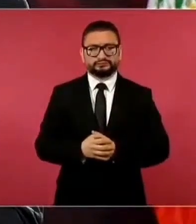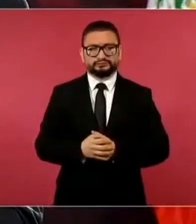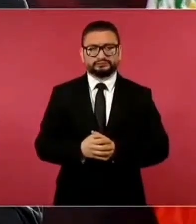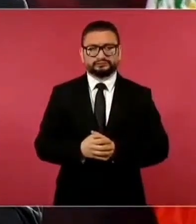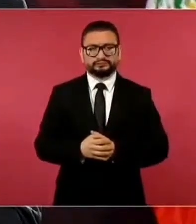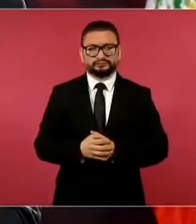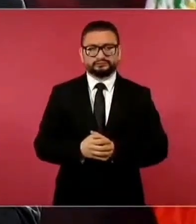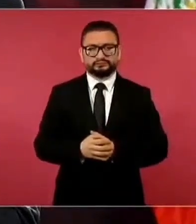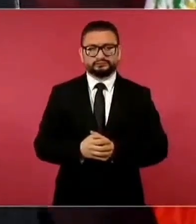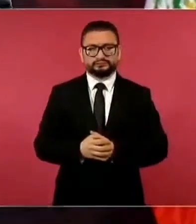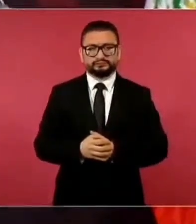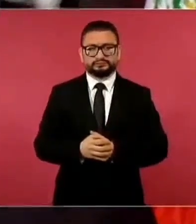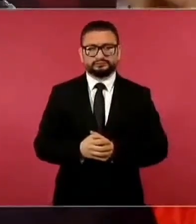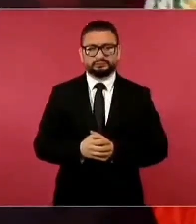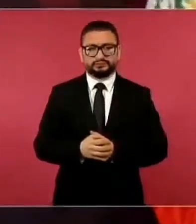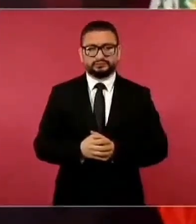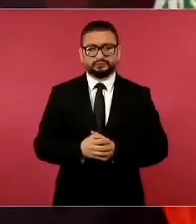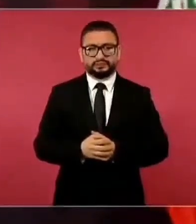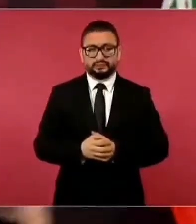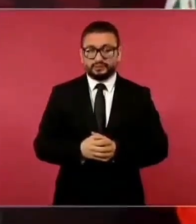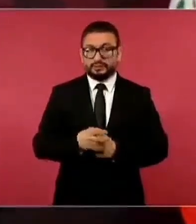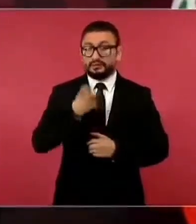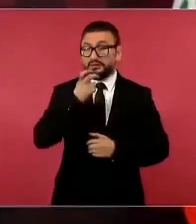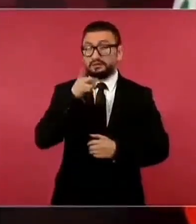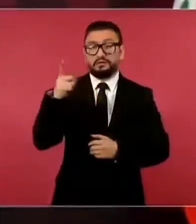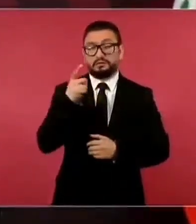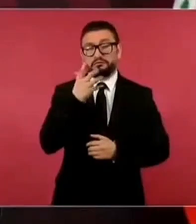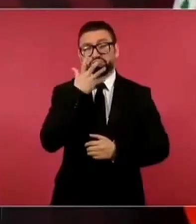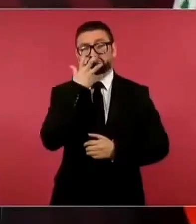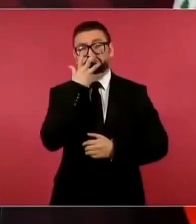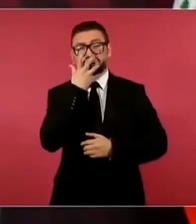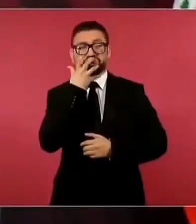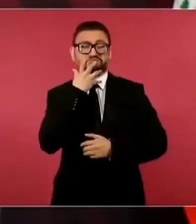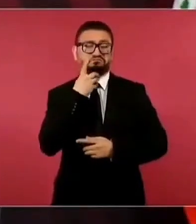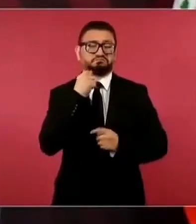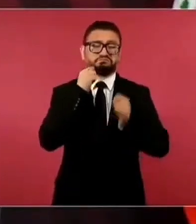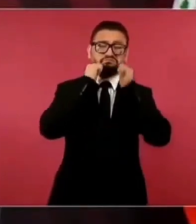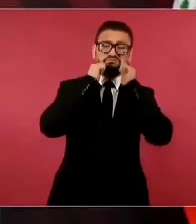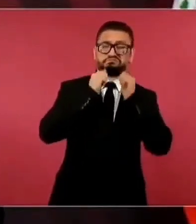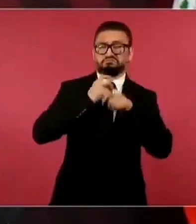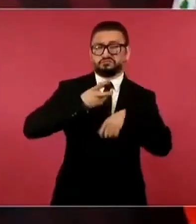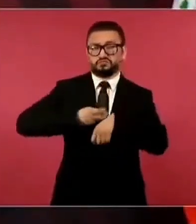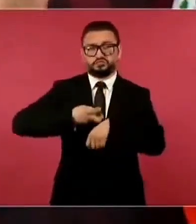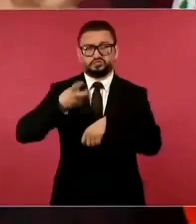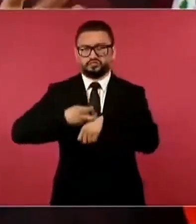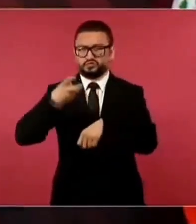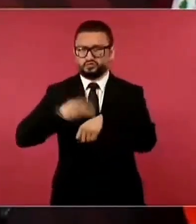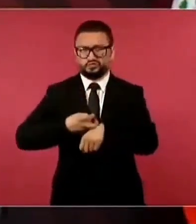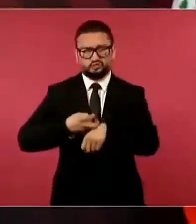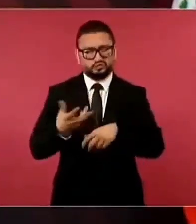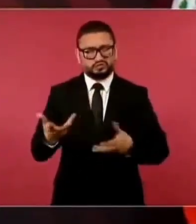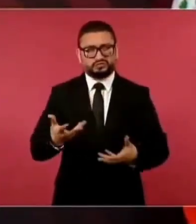Y son unos caraduras cretinos,